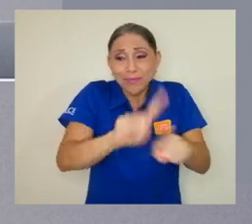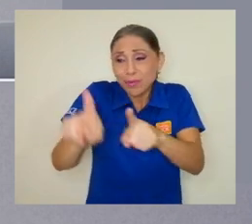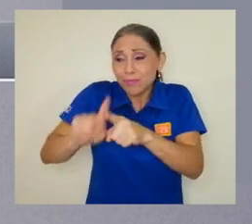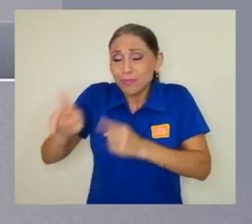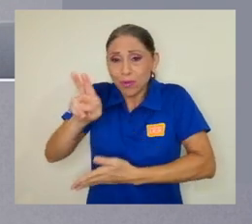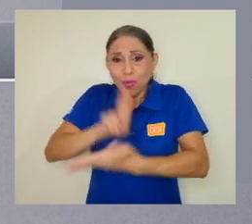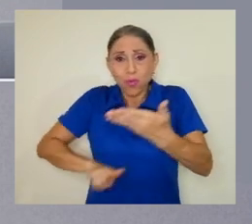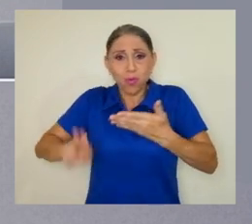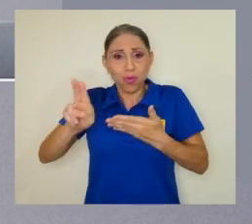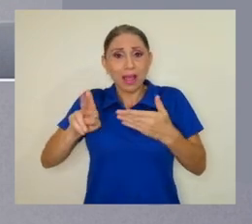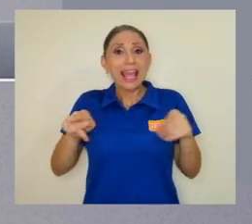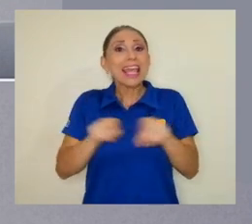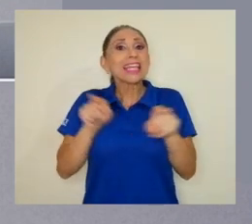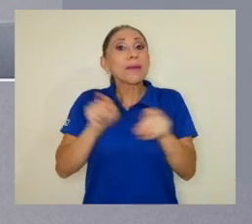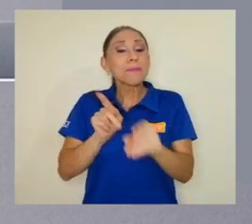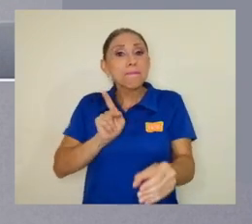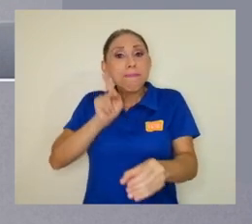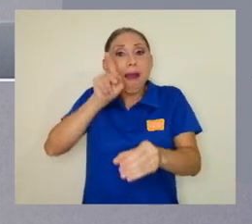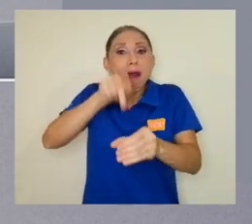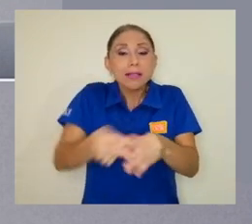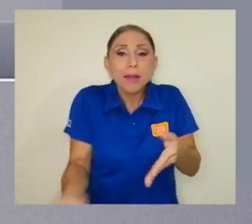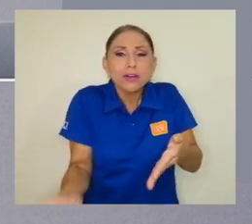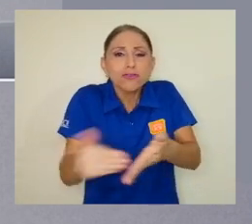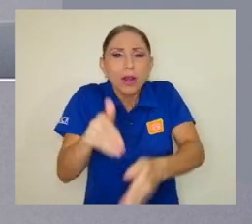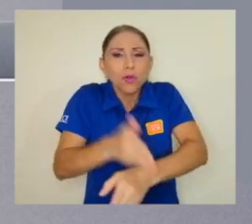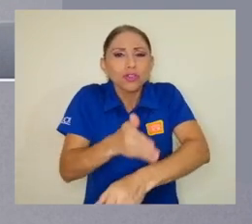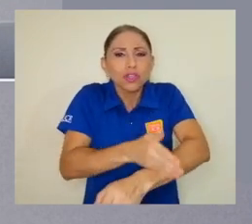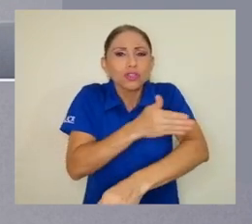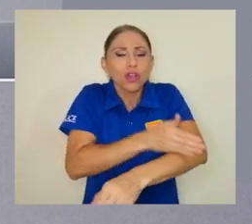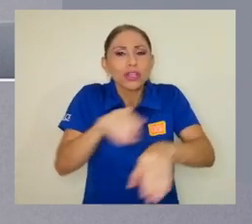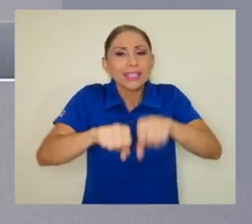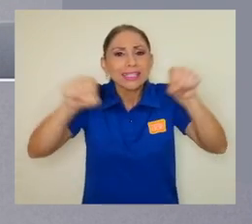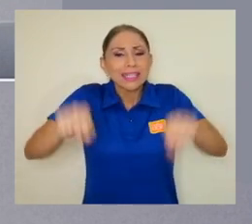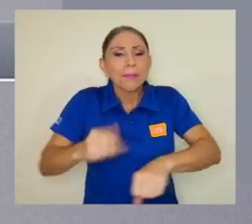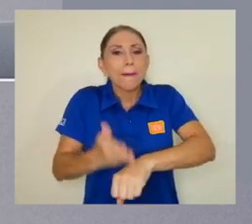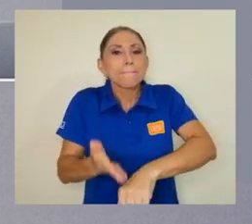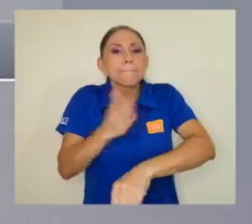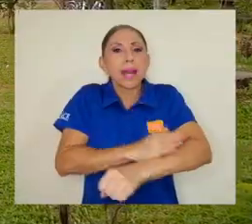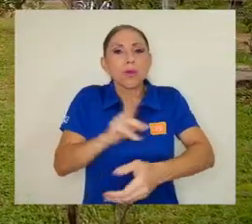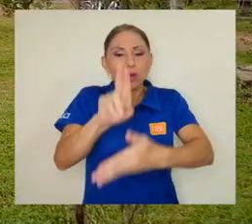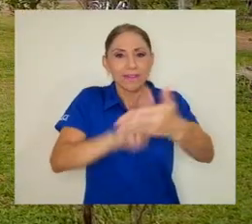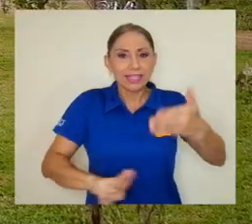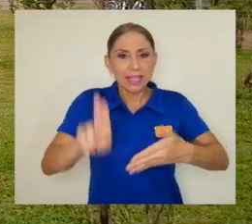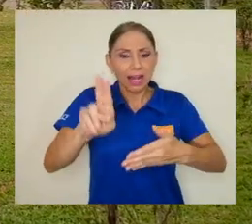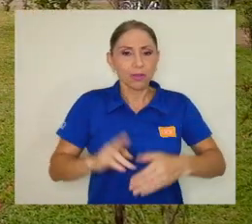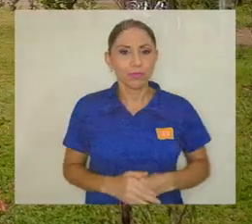más activamente en la reconstrucción del sistema preuniversitario.